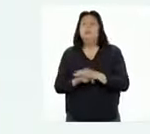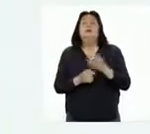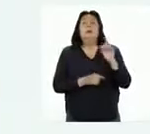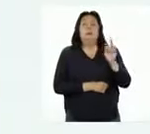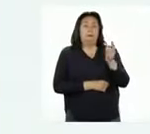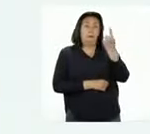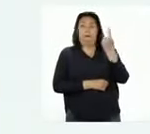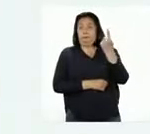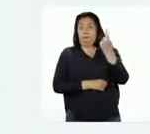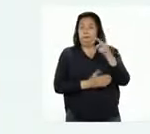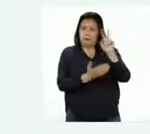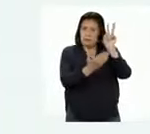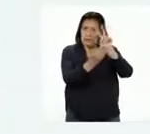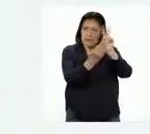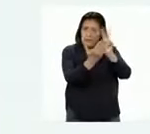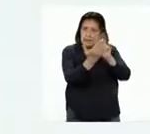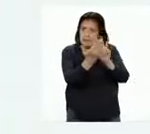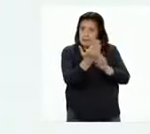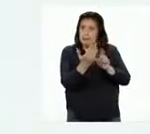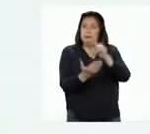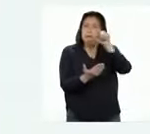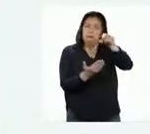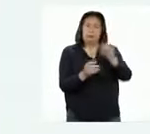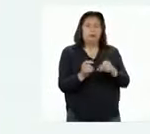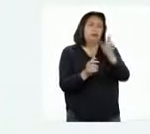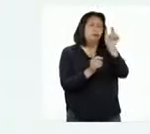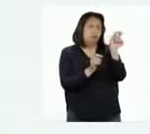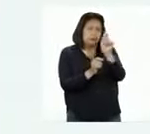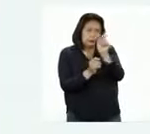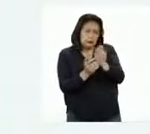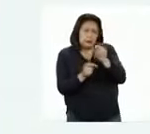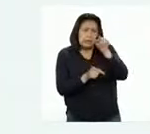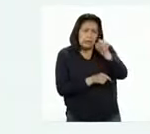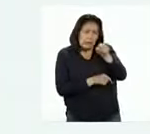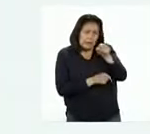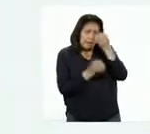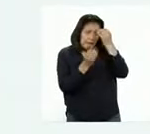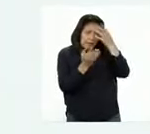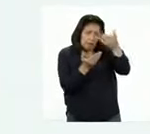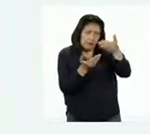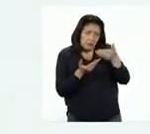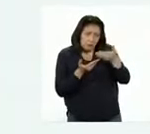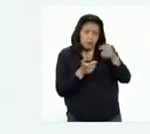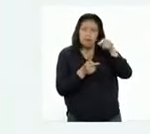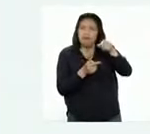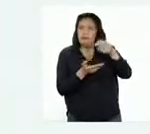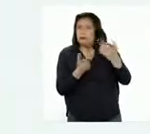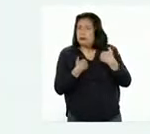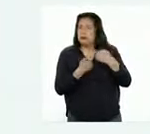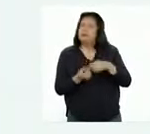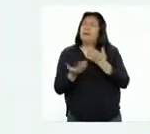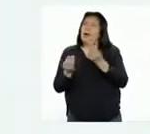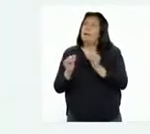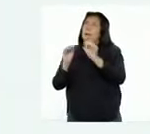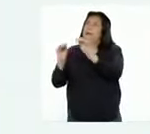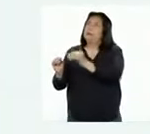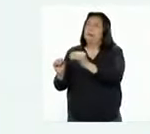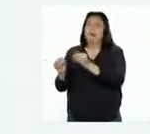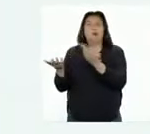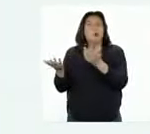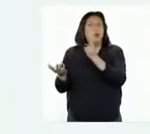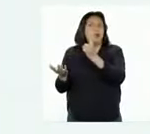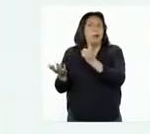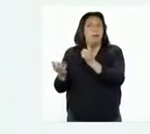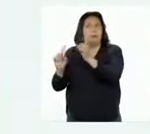Primero, leemos una parte del texto y a partir de la información que encontremos, proponemos una